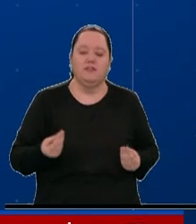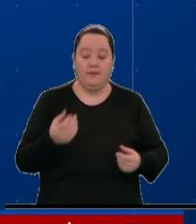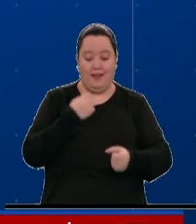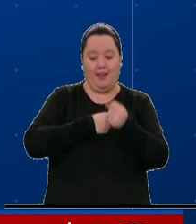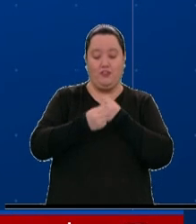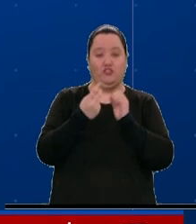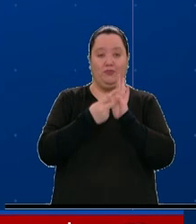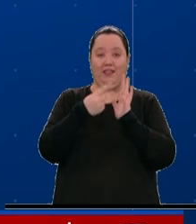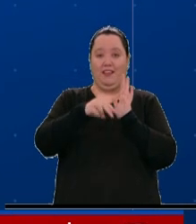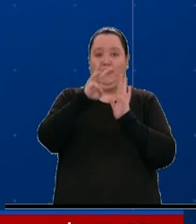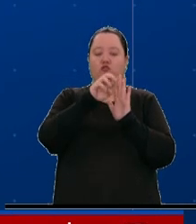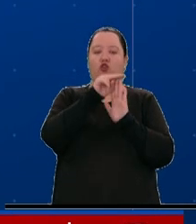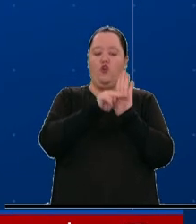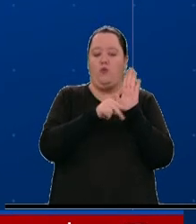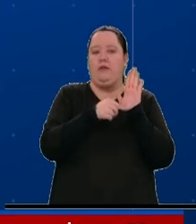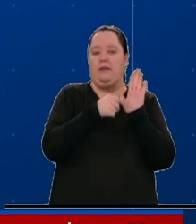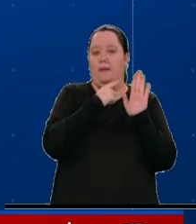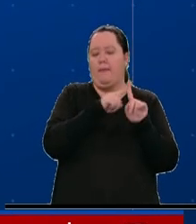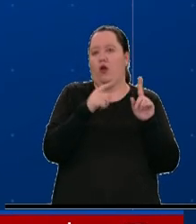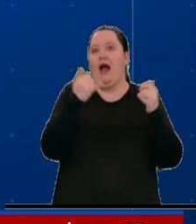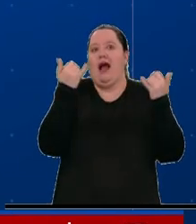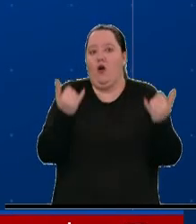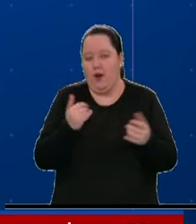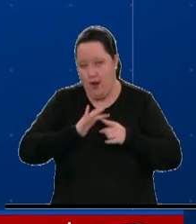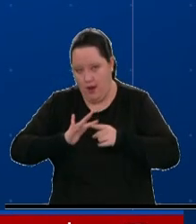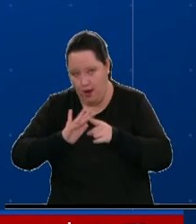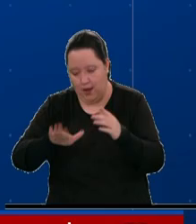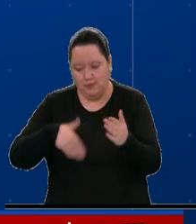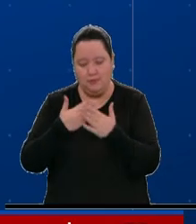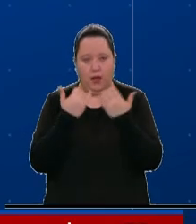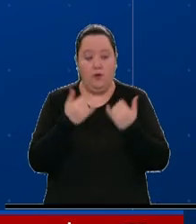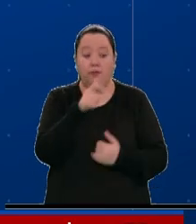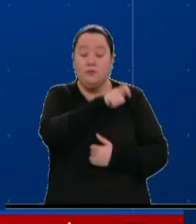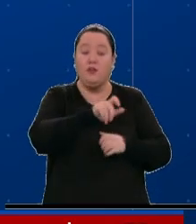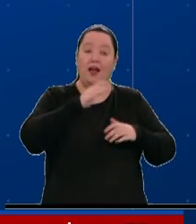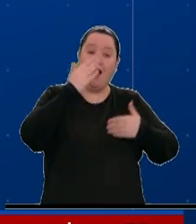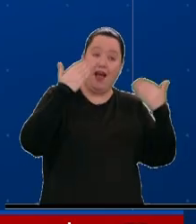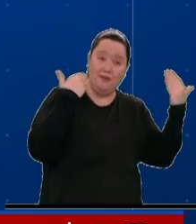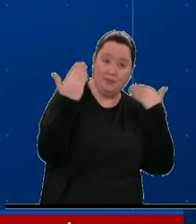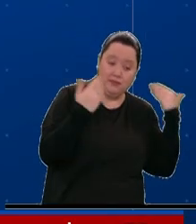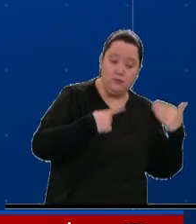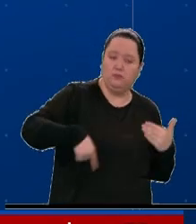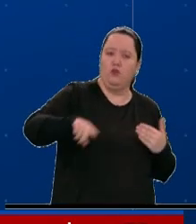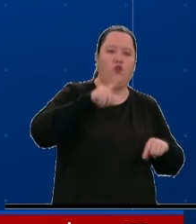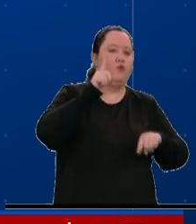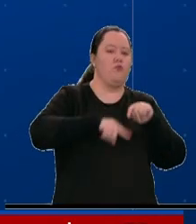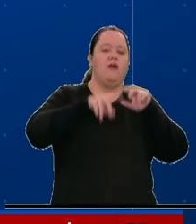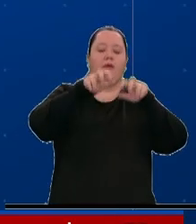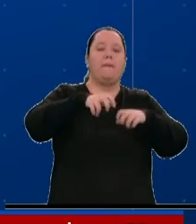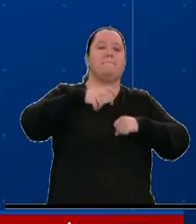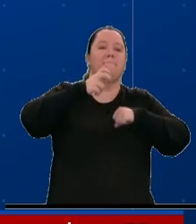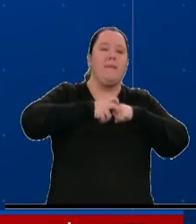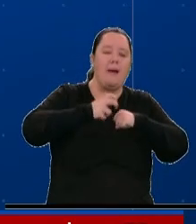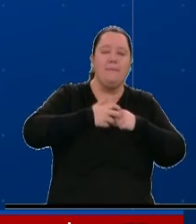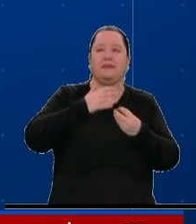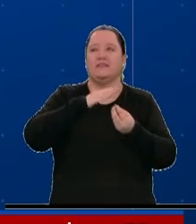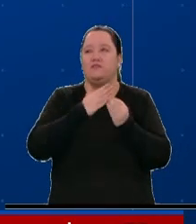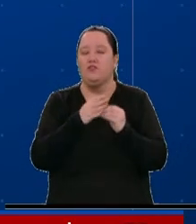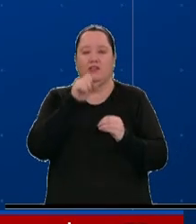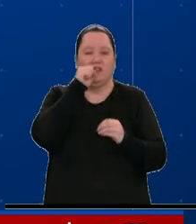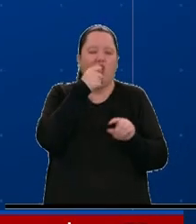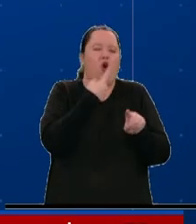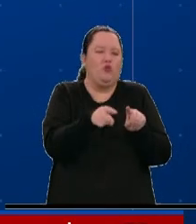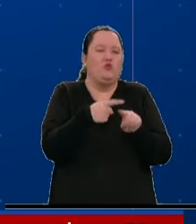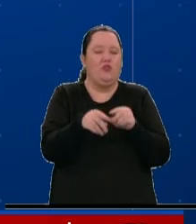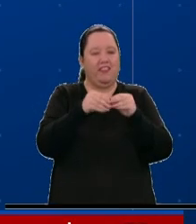2018, pero que hasta ahora será implementada, los campesinos no podrán cultivar papa, cebolla, zanahoria y